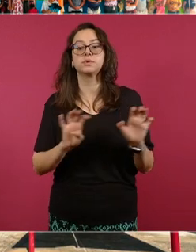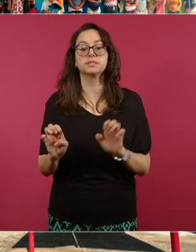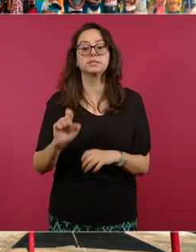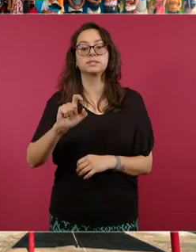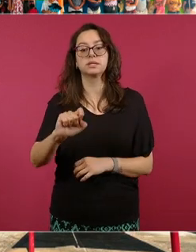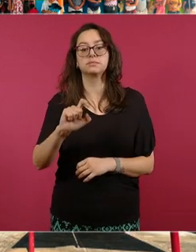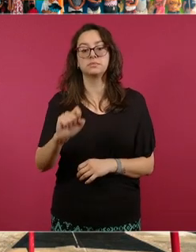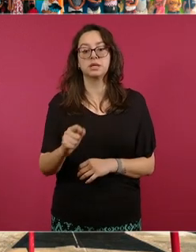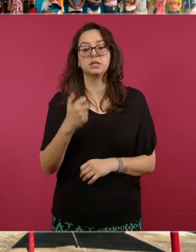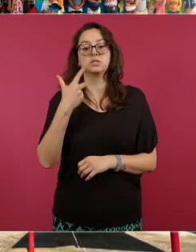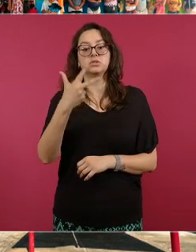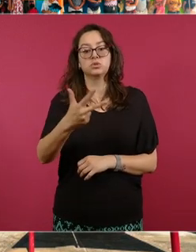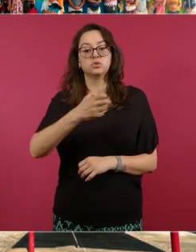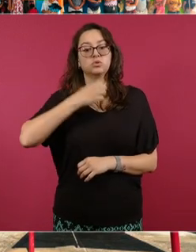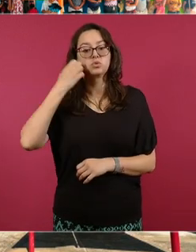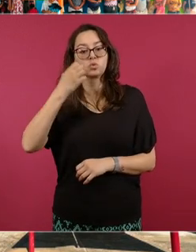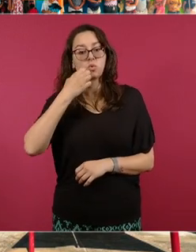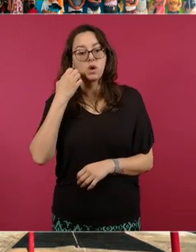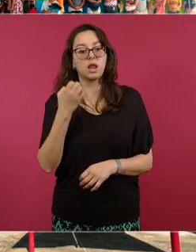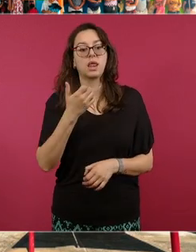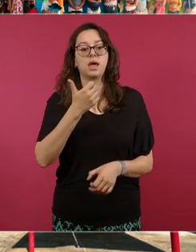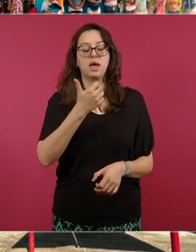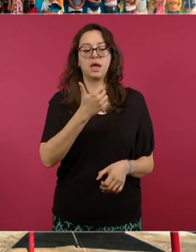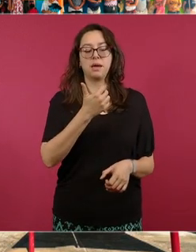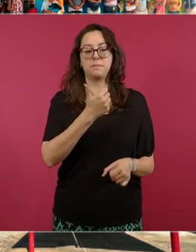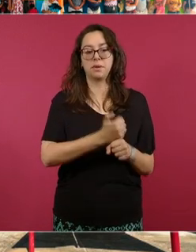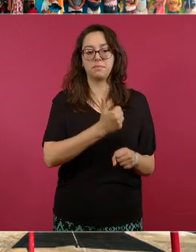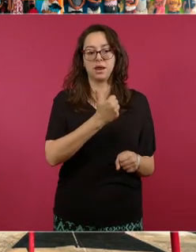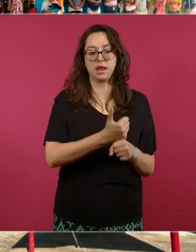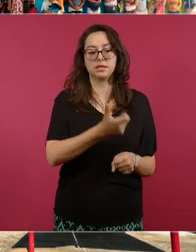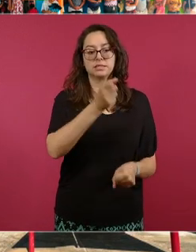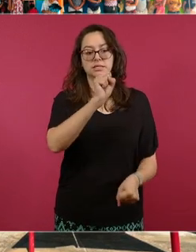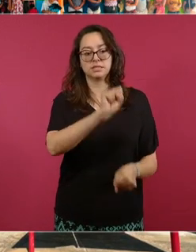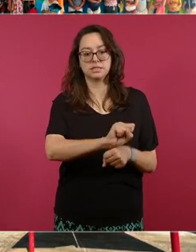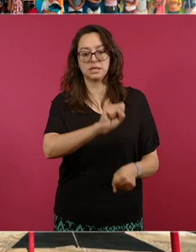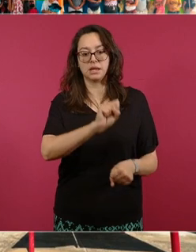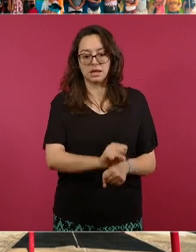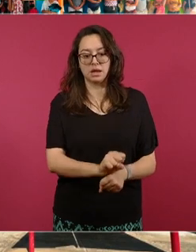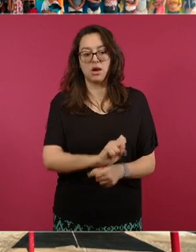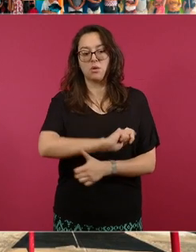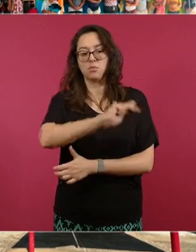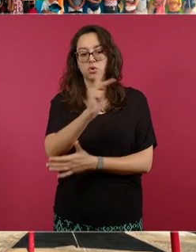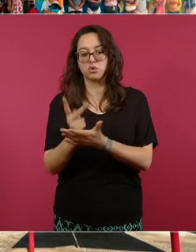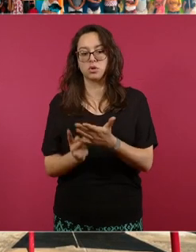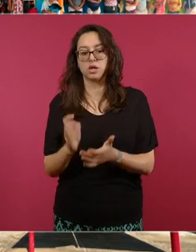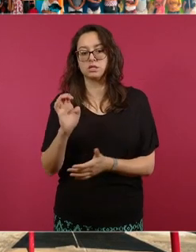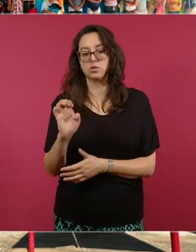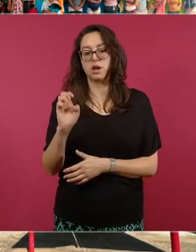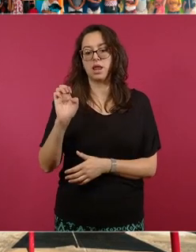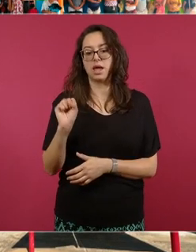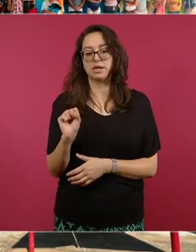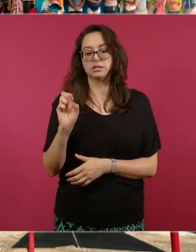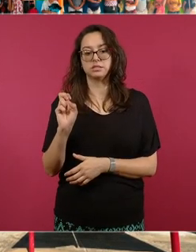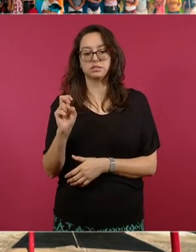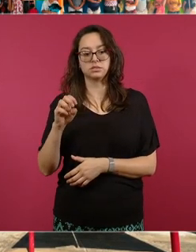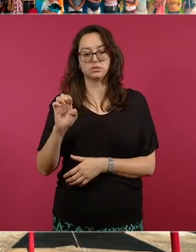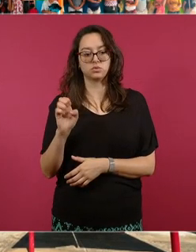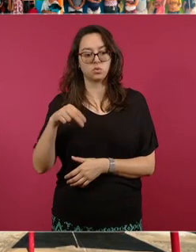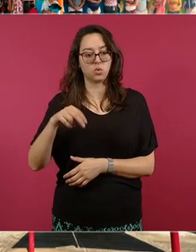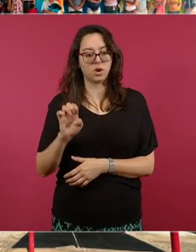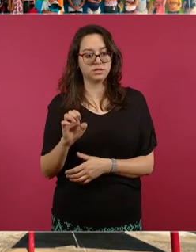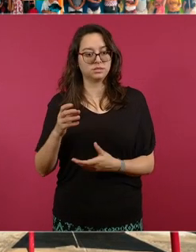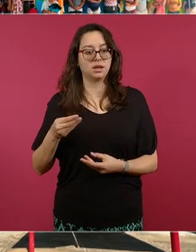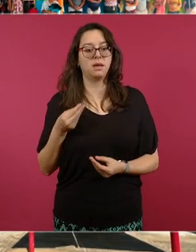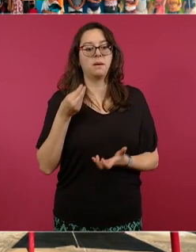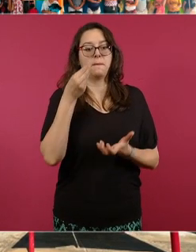escuelas de educación básica ya son beneficiarias del programa La Escuela es Nuestra. A través de los comités